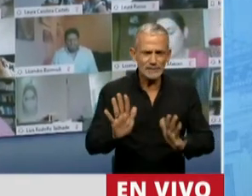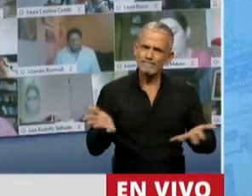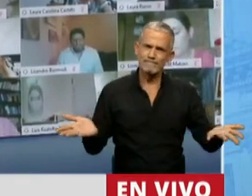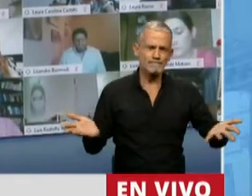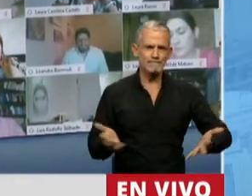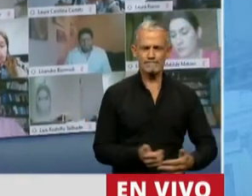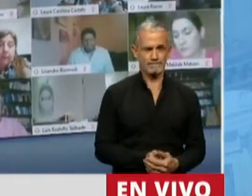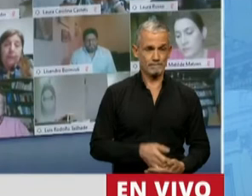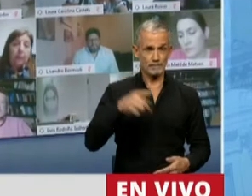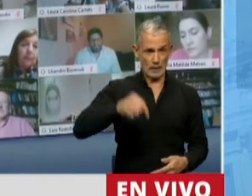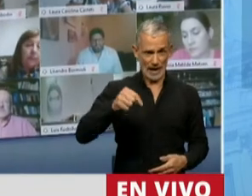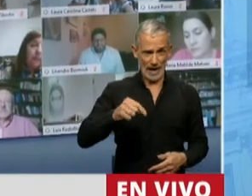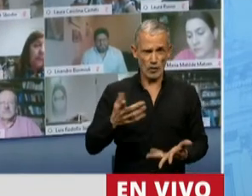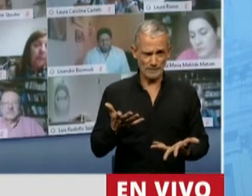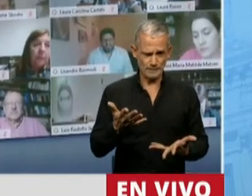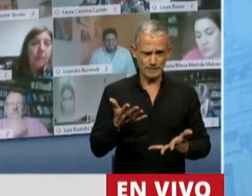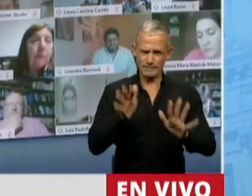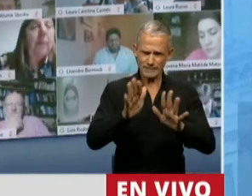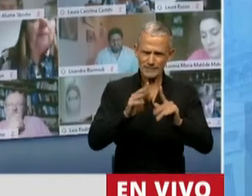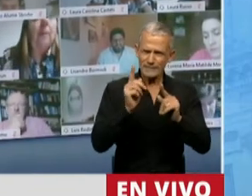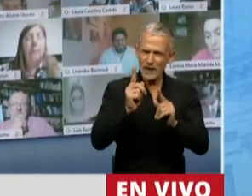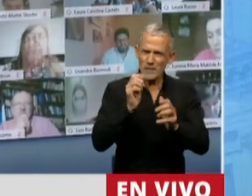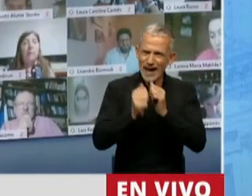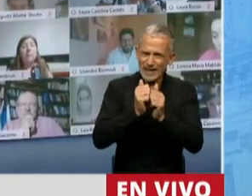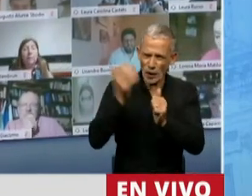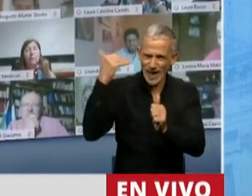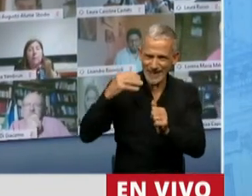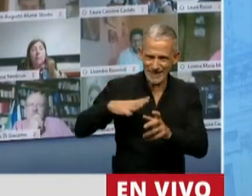Ahora le cierro la historia.